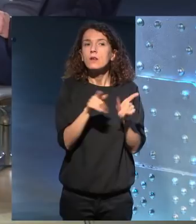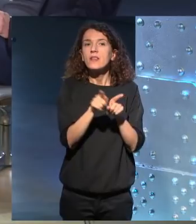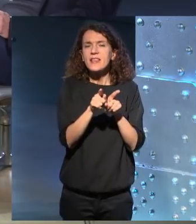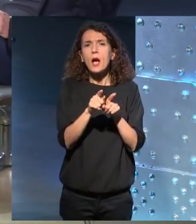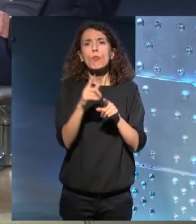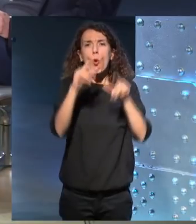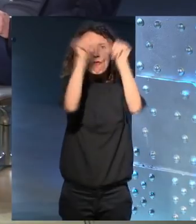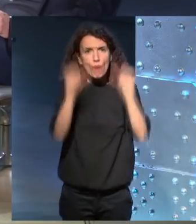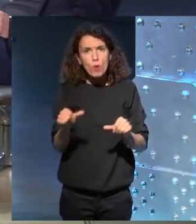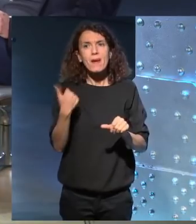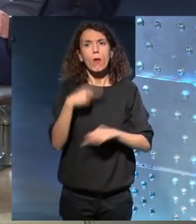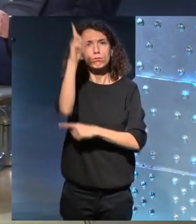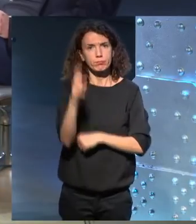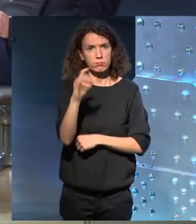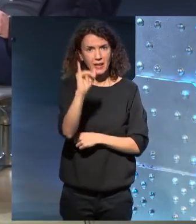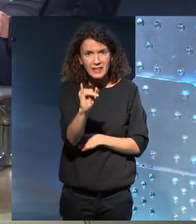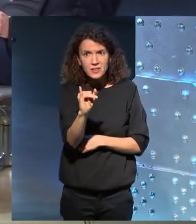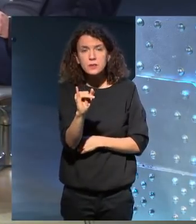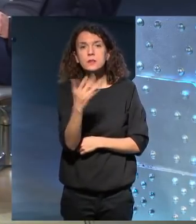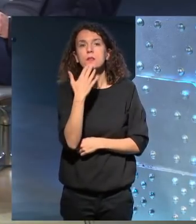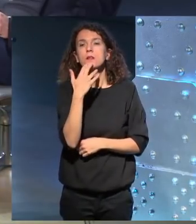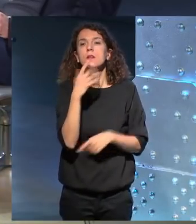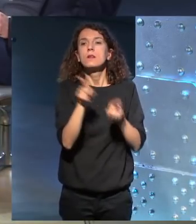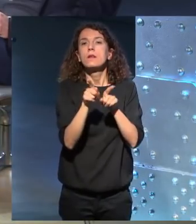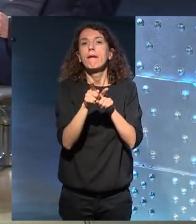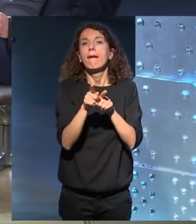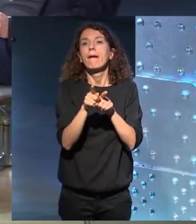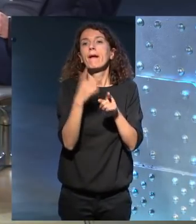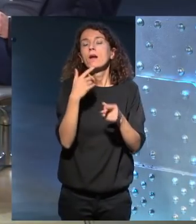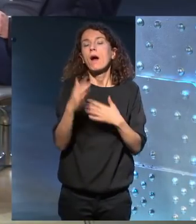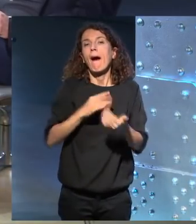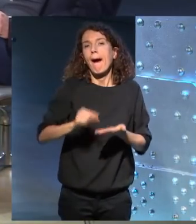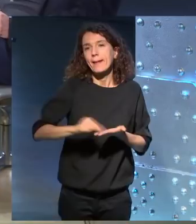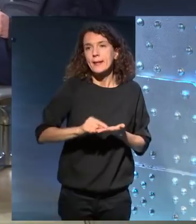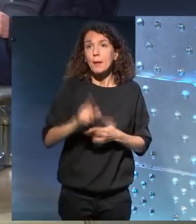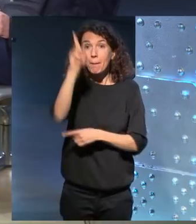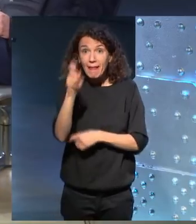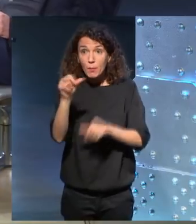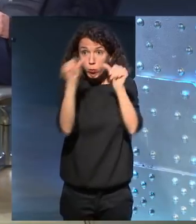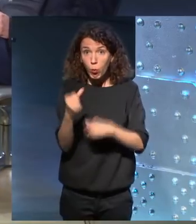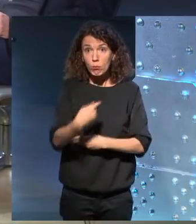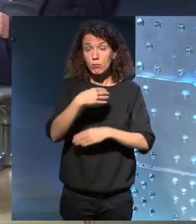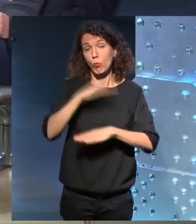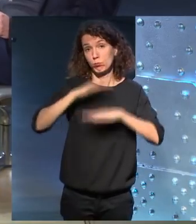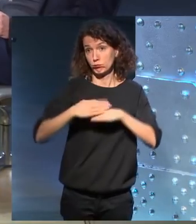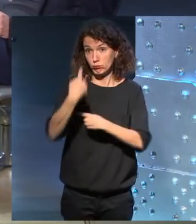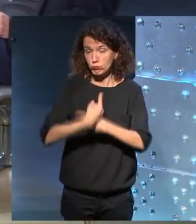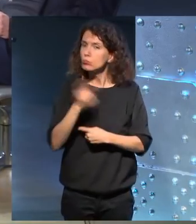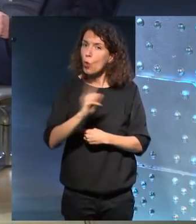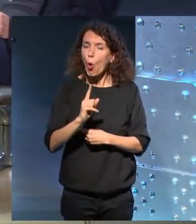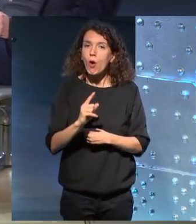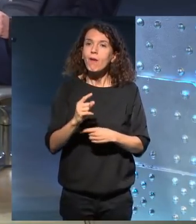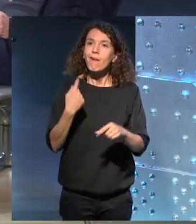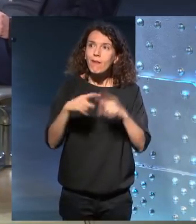establecidos, ¿no? La función del artista no es obedecer paradigmas establecidos, sino crear paradigmas nuevos, crear